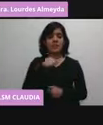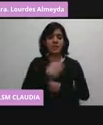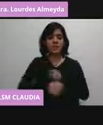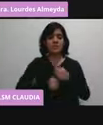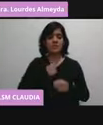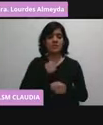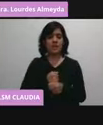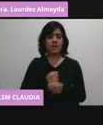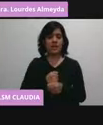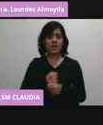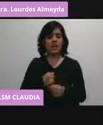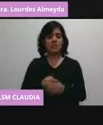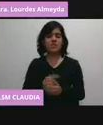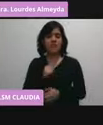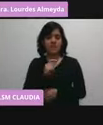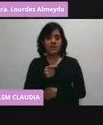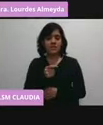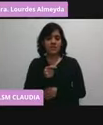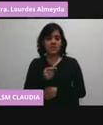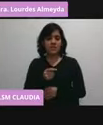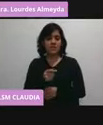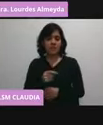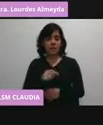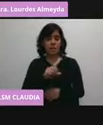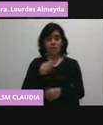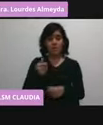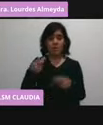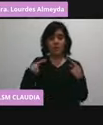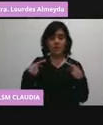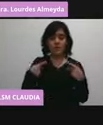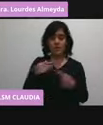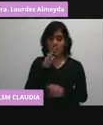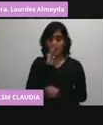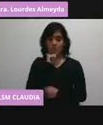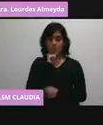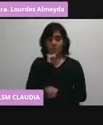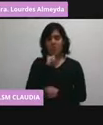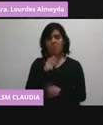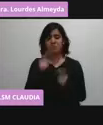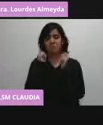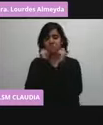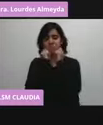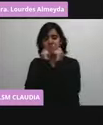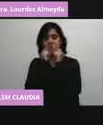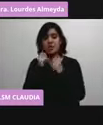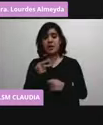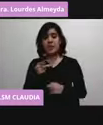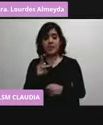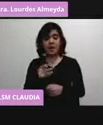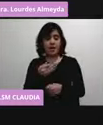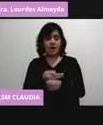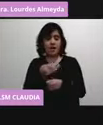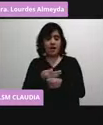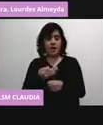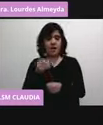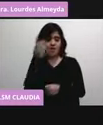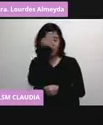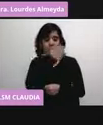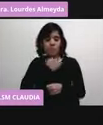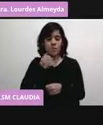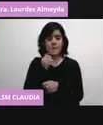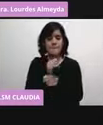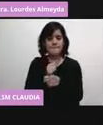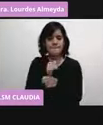pueda poner, pero como esto se hizo tan rápido para aplacar la pandemia, porque solamente hay dos formas de